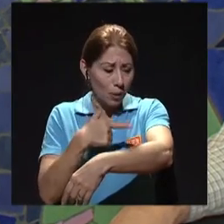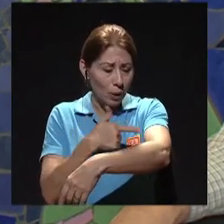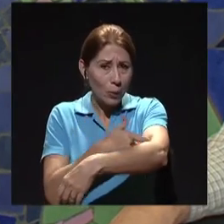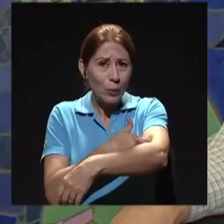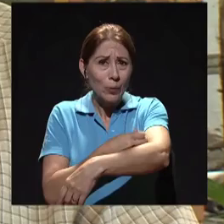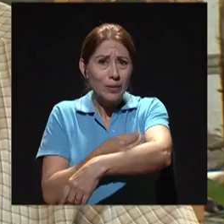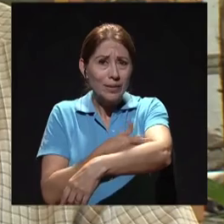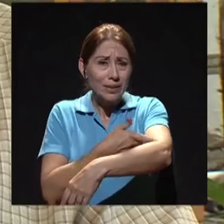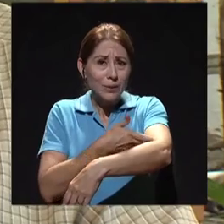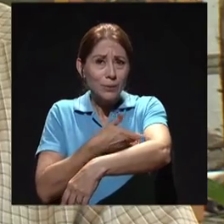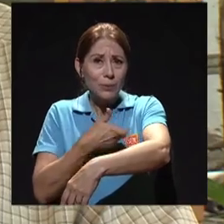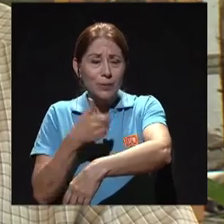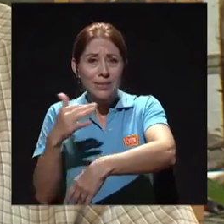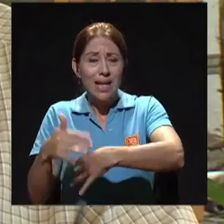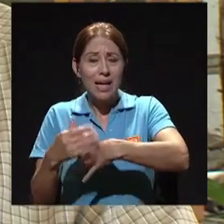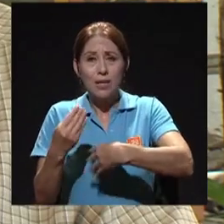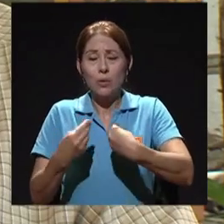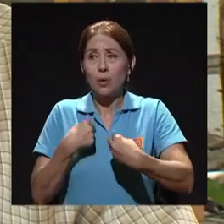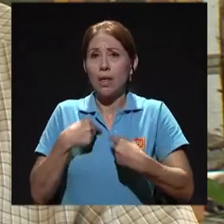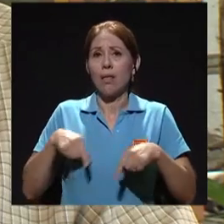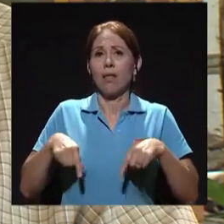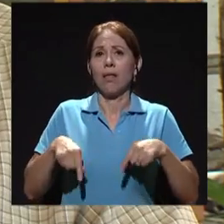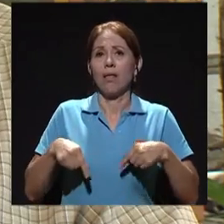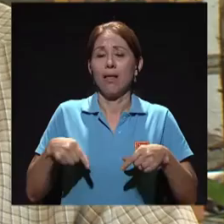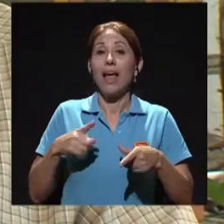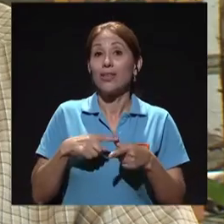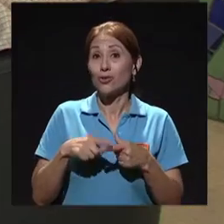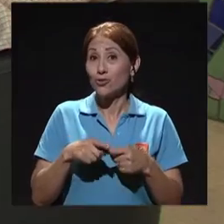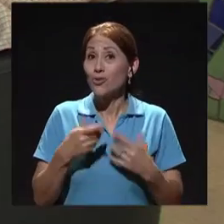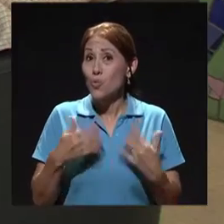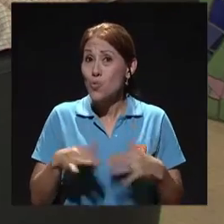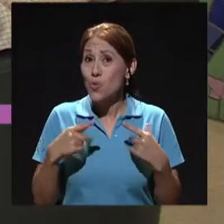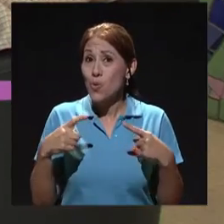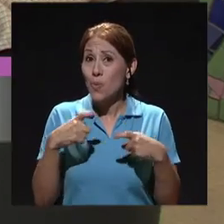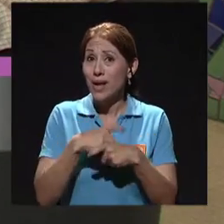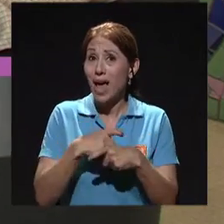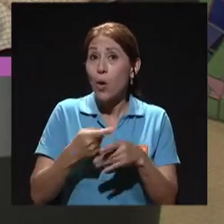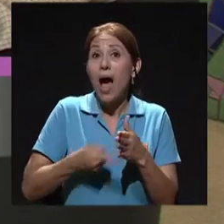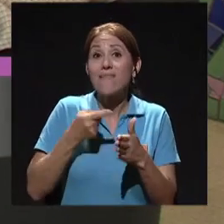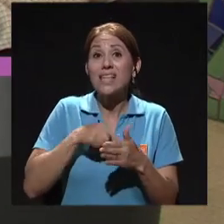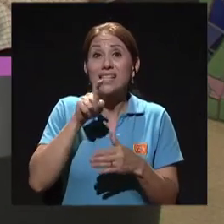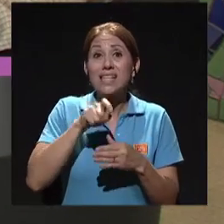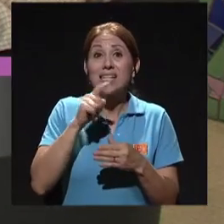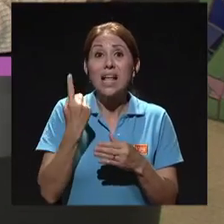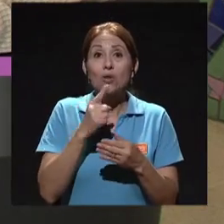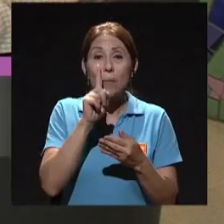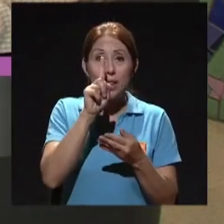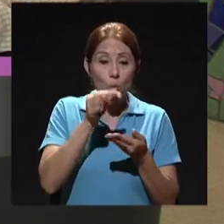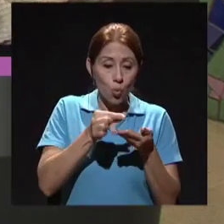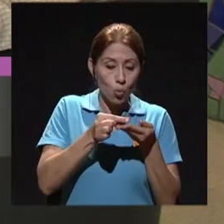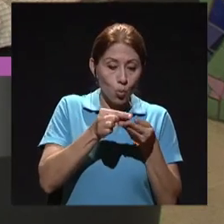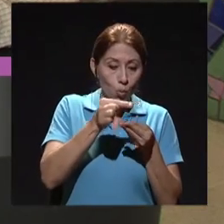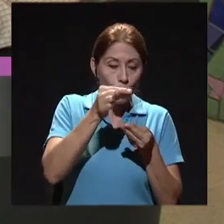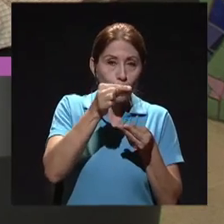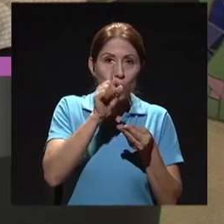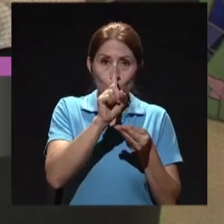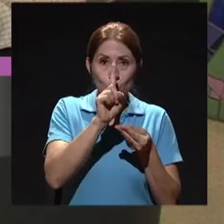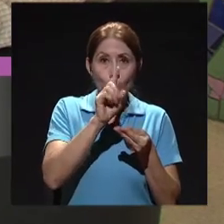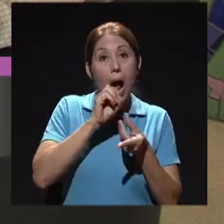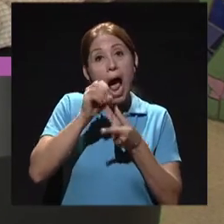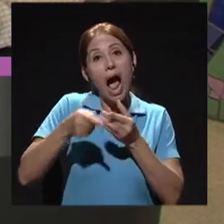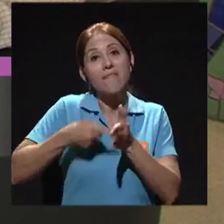complicado, ¿verdad? Entonces, definitivamente en algunos se necesitaría un tubito, en otros podrían ser tres tubos de sangre, por ejemplo. Depende, sí, por ejemplo,